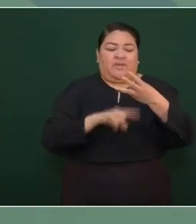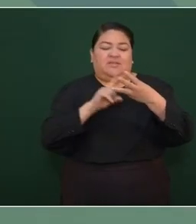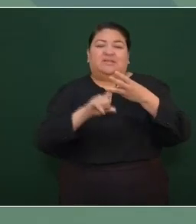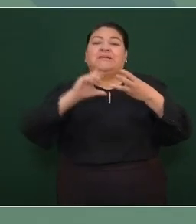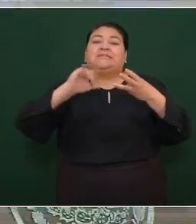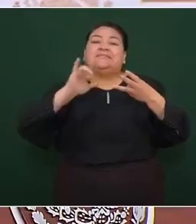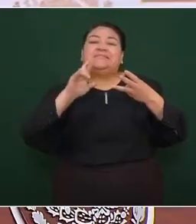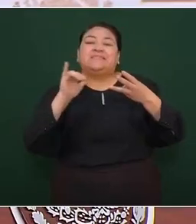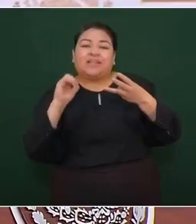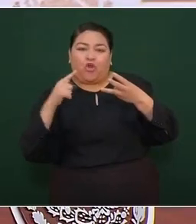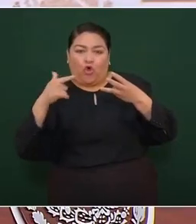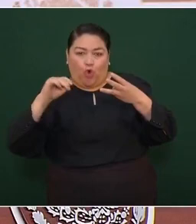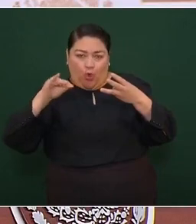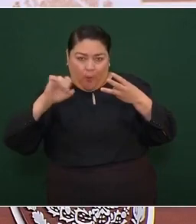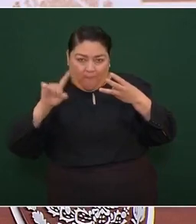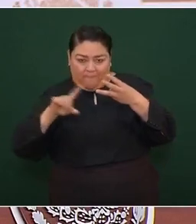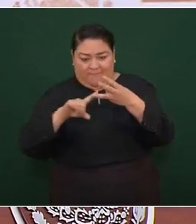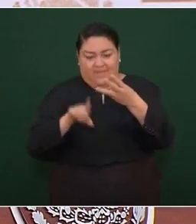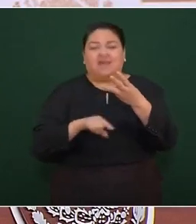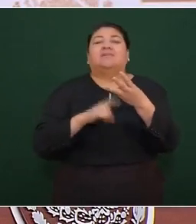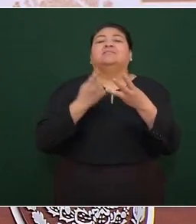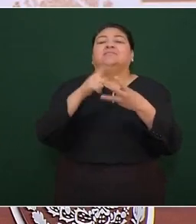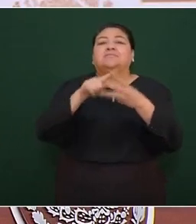Gómez Leiva